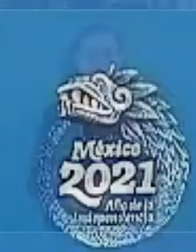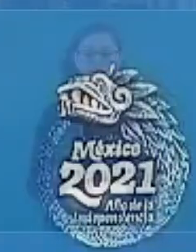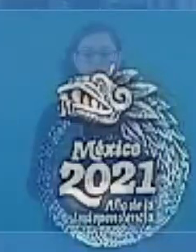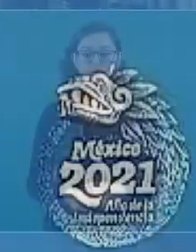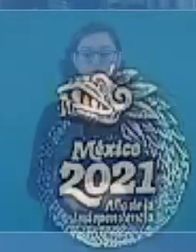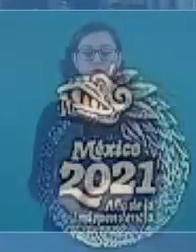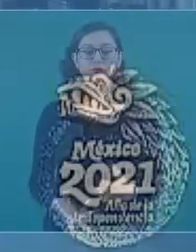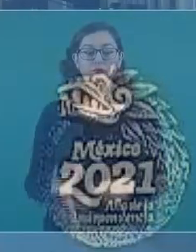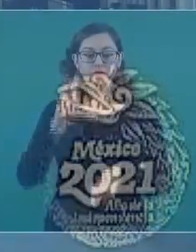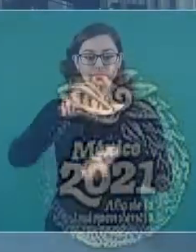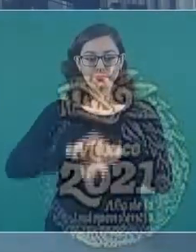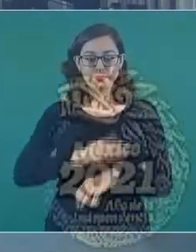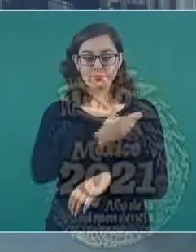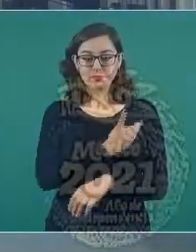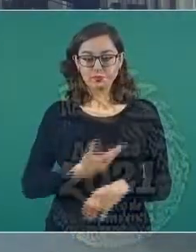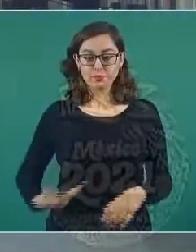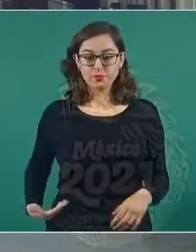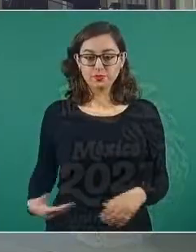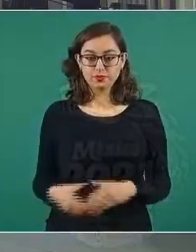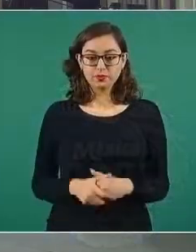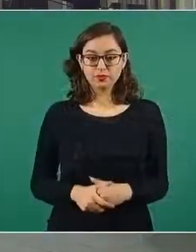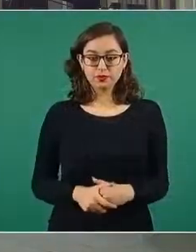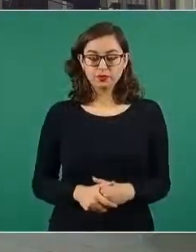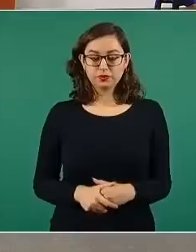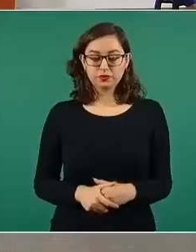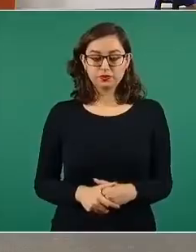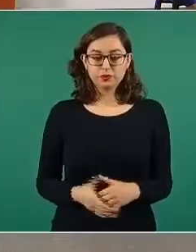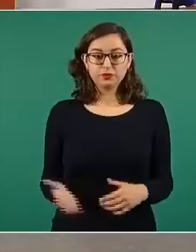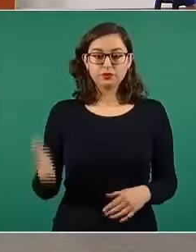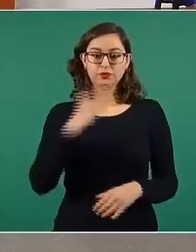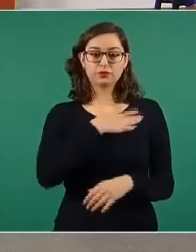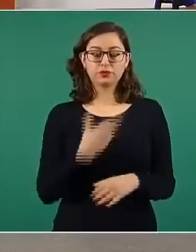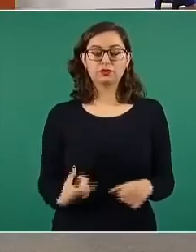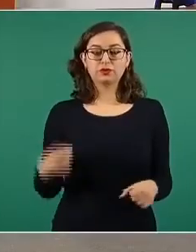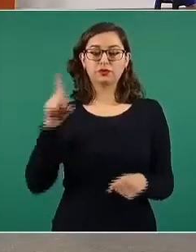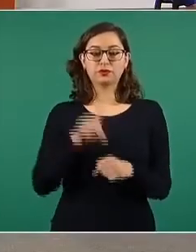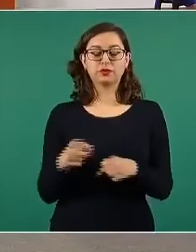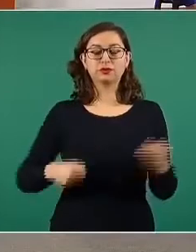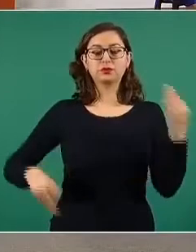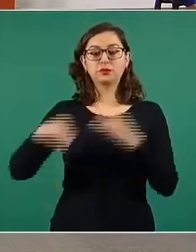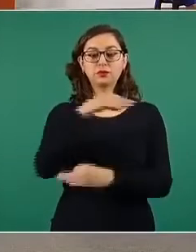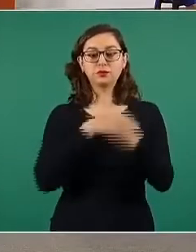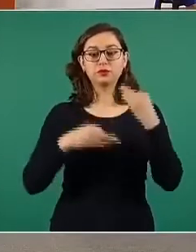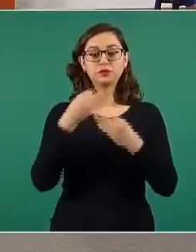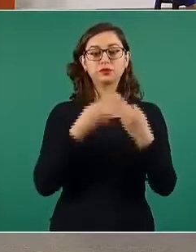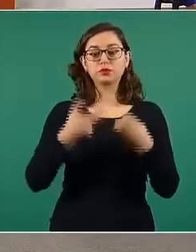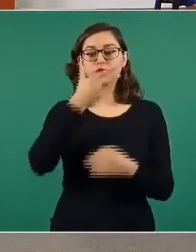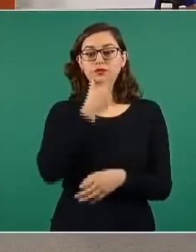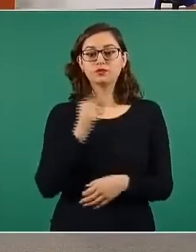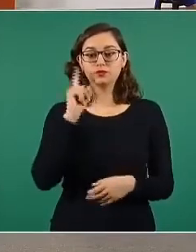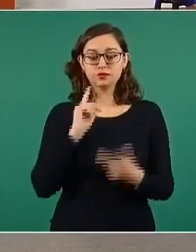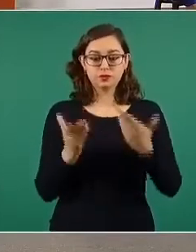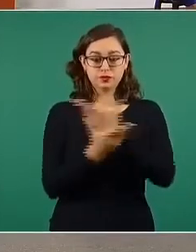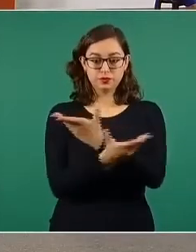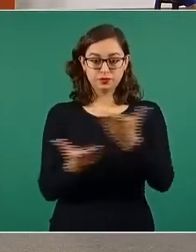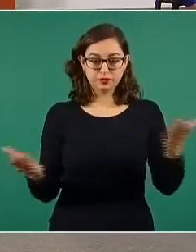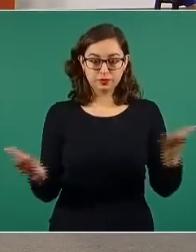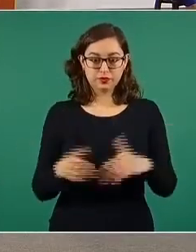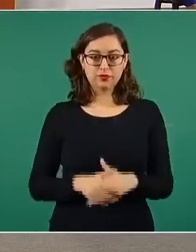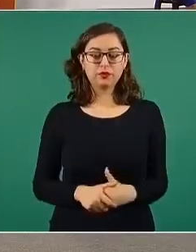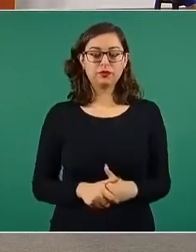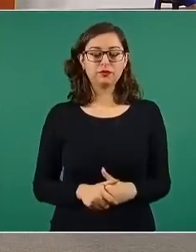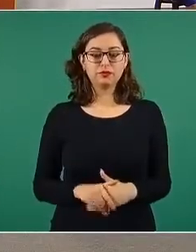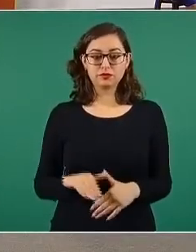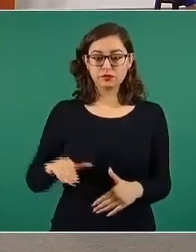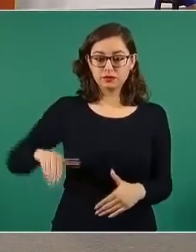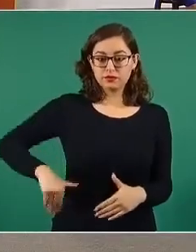Con su veña, Presidente. Muy buenos días a todas y todos. Como ha mencionado el señor Presidente de